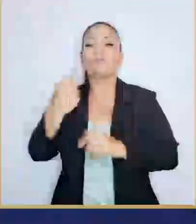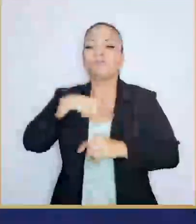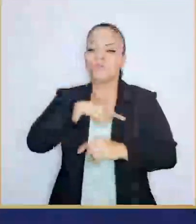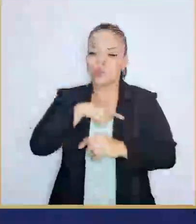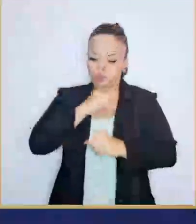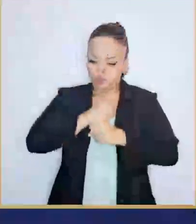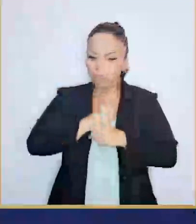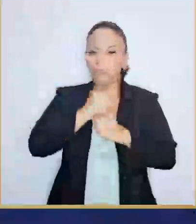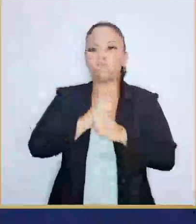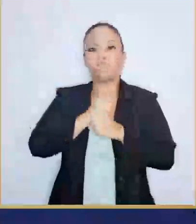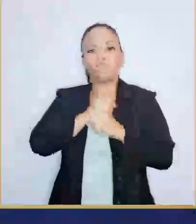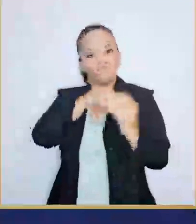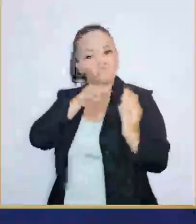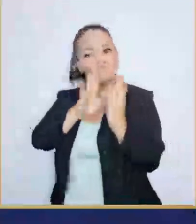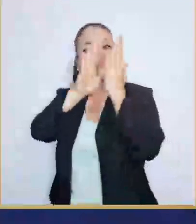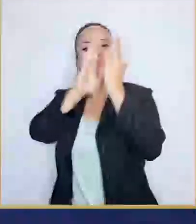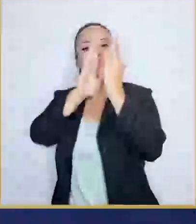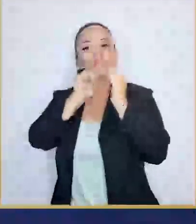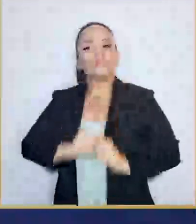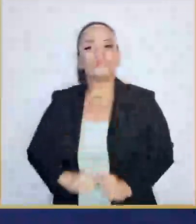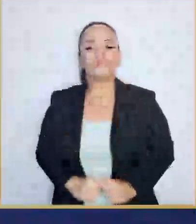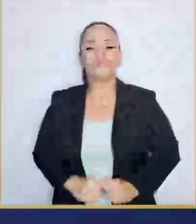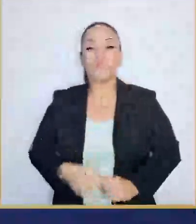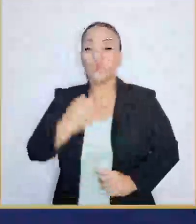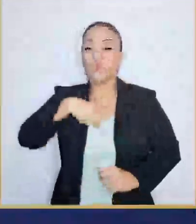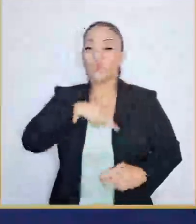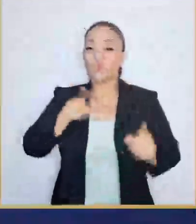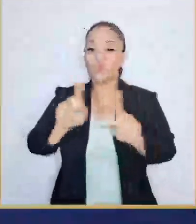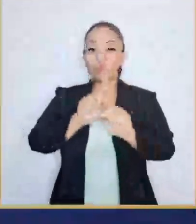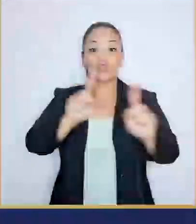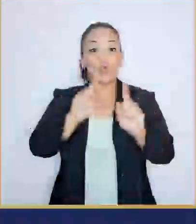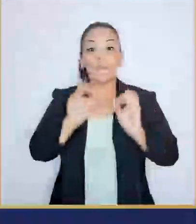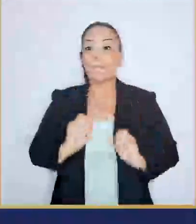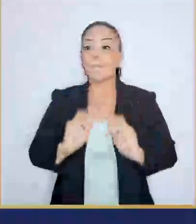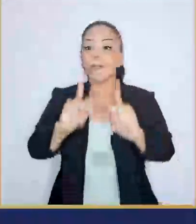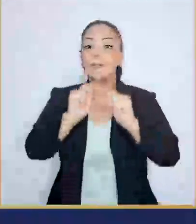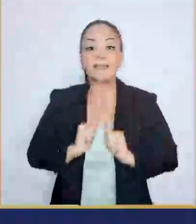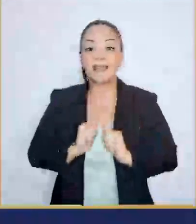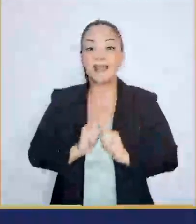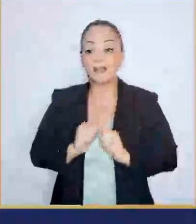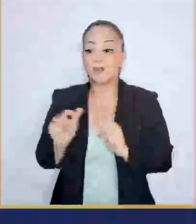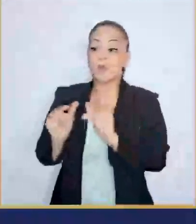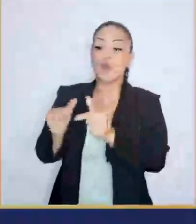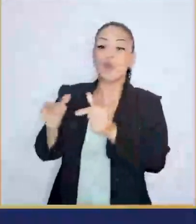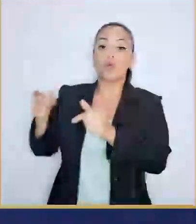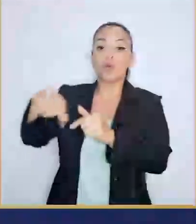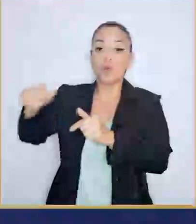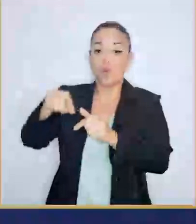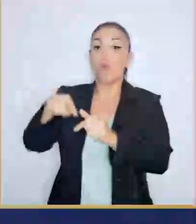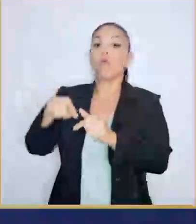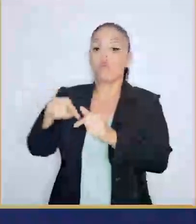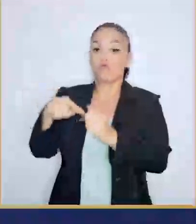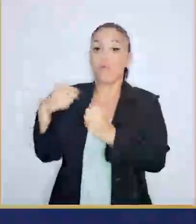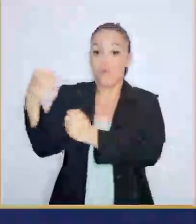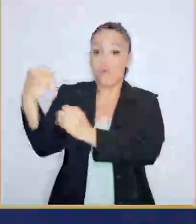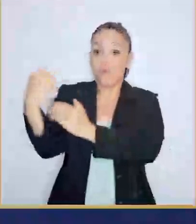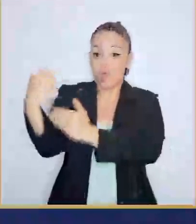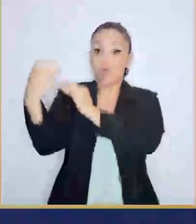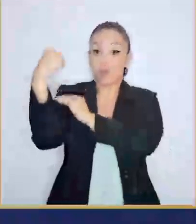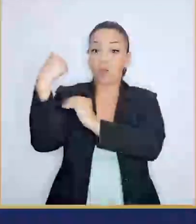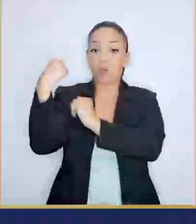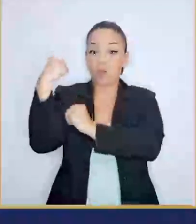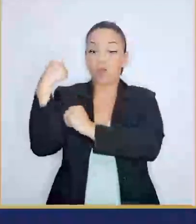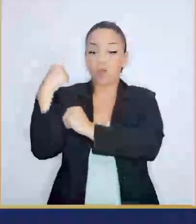organizado Continuará siendo frontal No vamos a dejar que unos pocos,